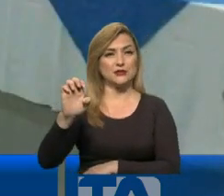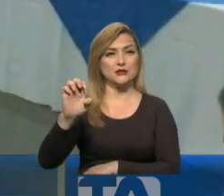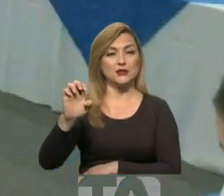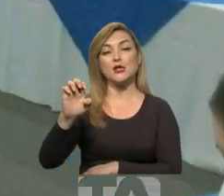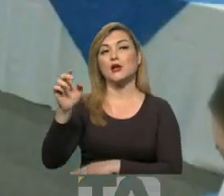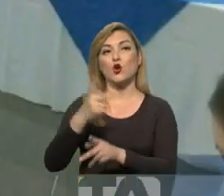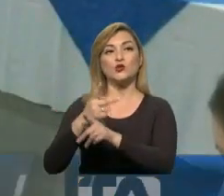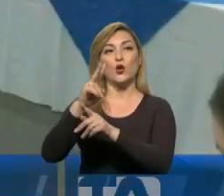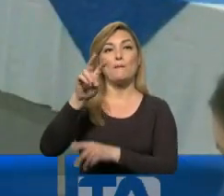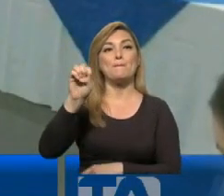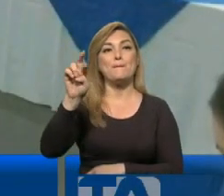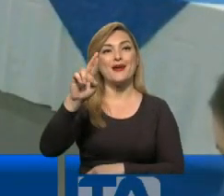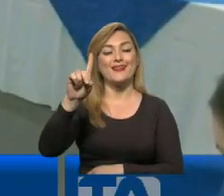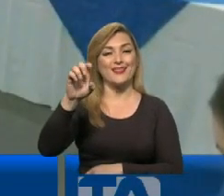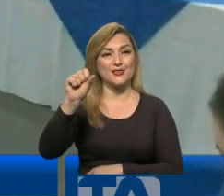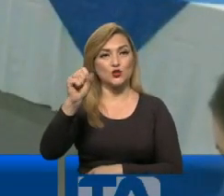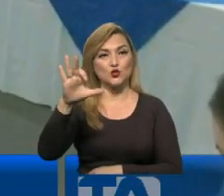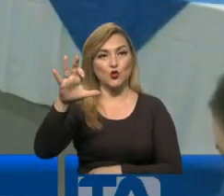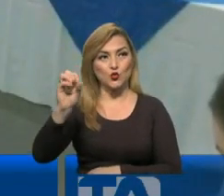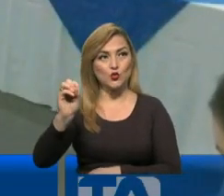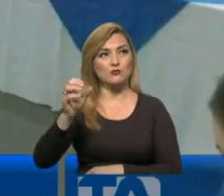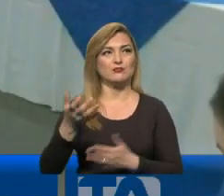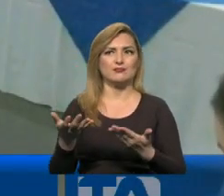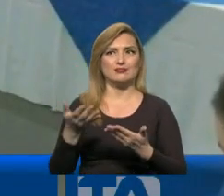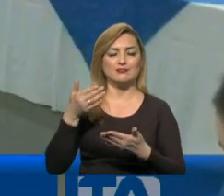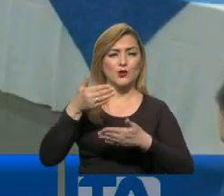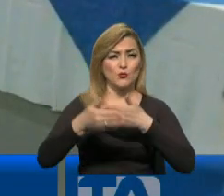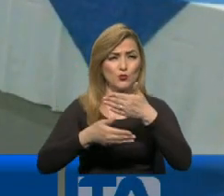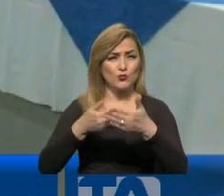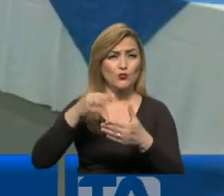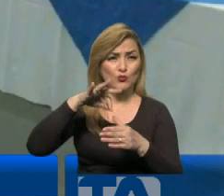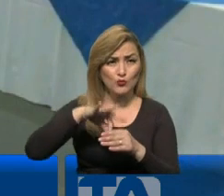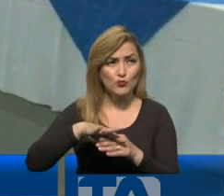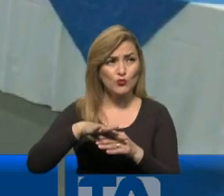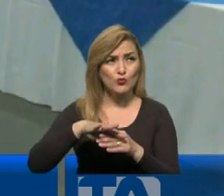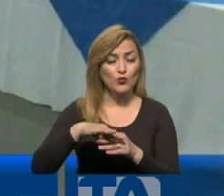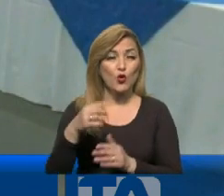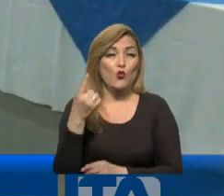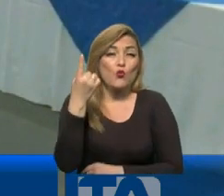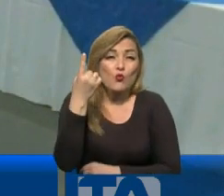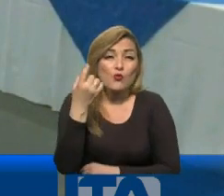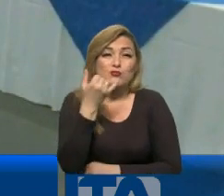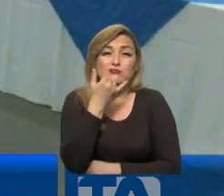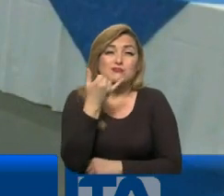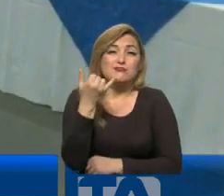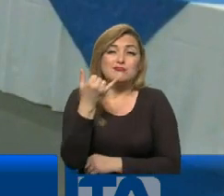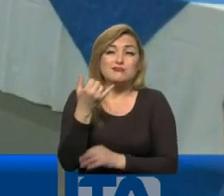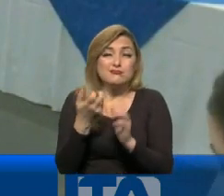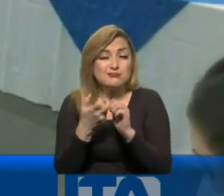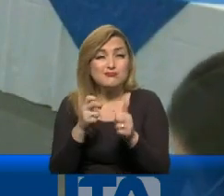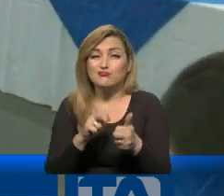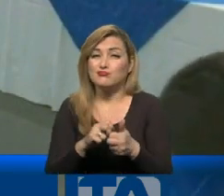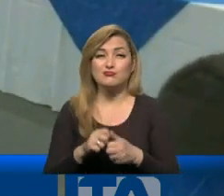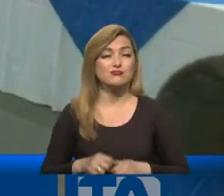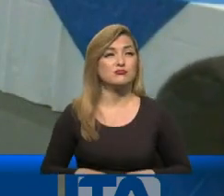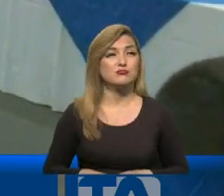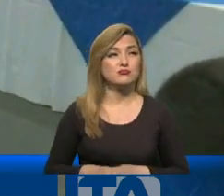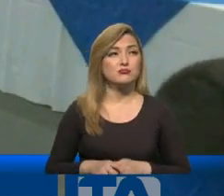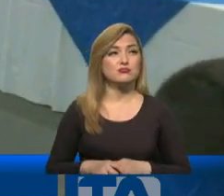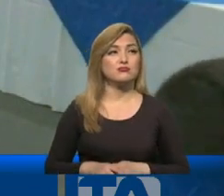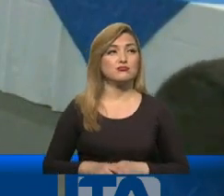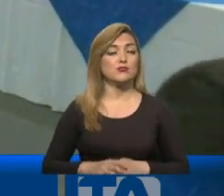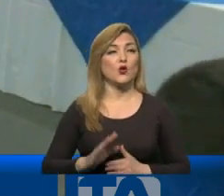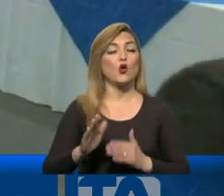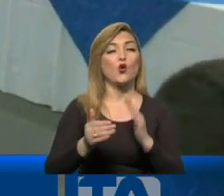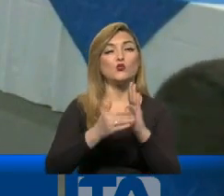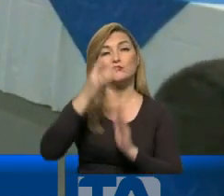ningún proceso electoral del mundo de repetir un proceso por un defecto que pueda haber ocurrido, porque en ese caso estaríamos presionando